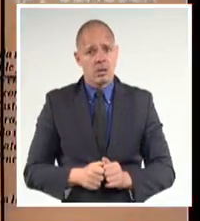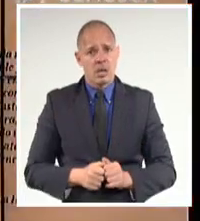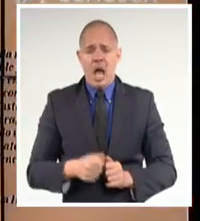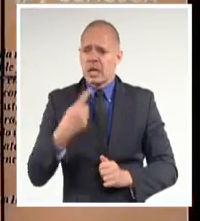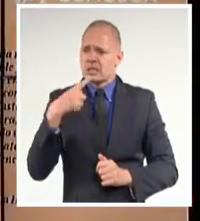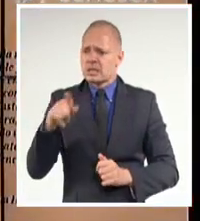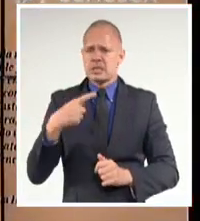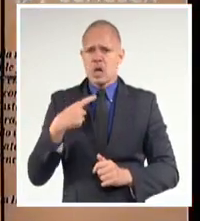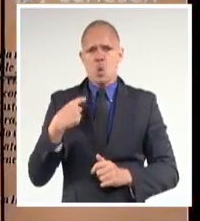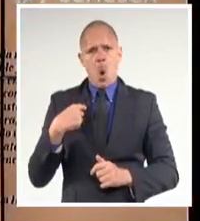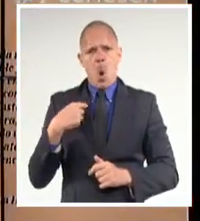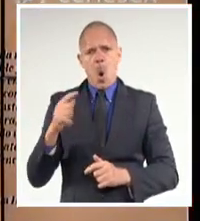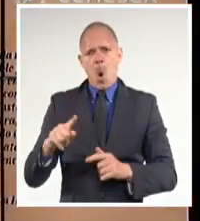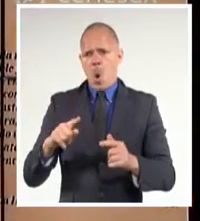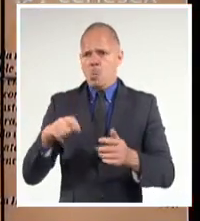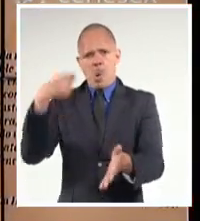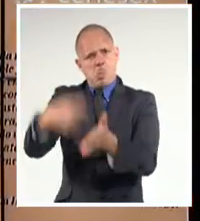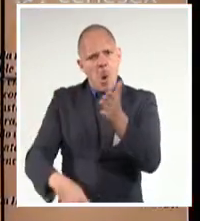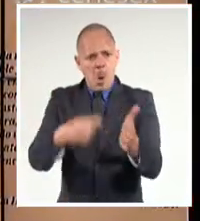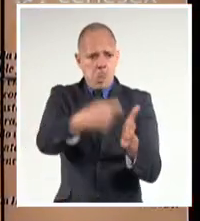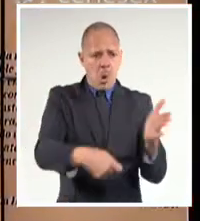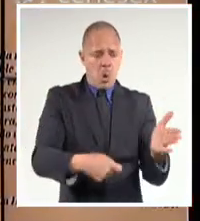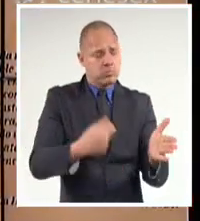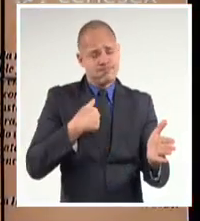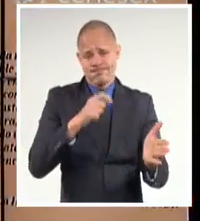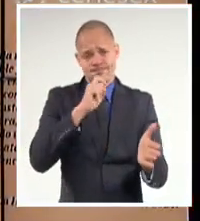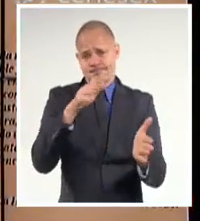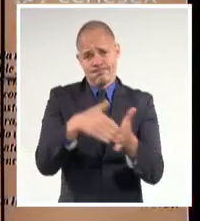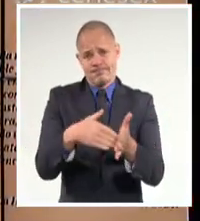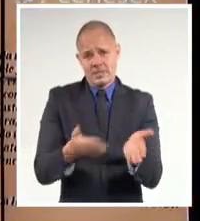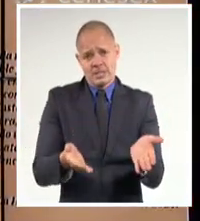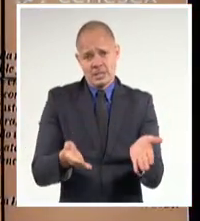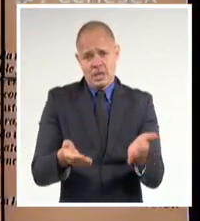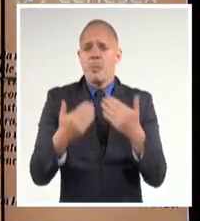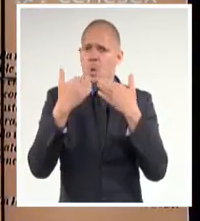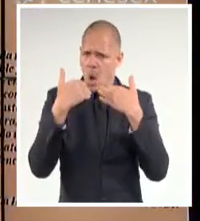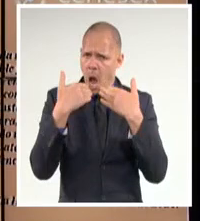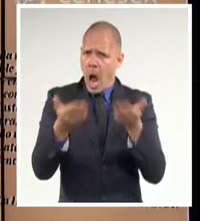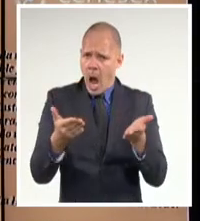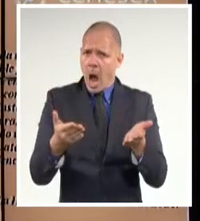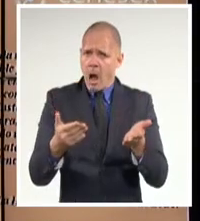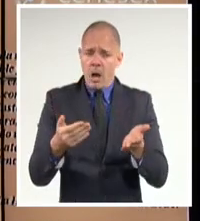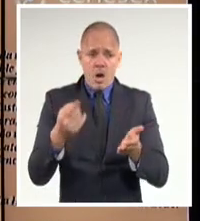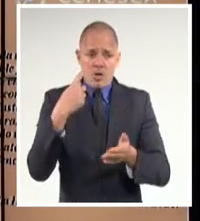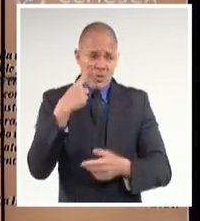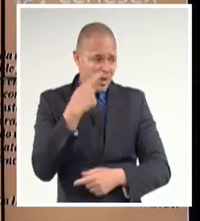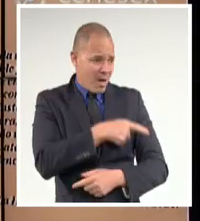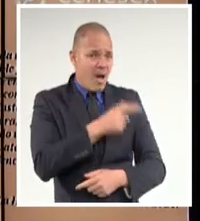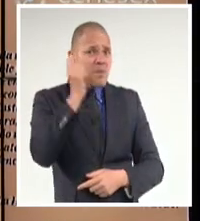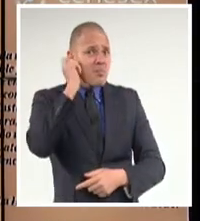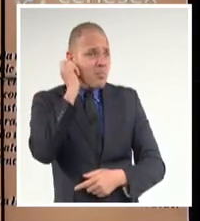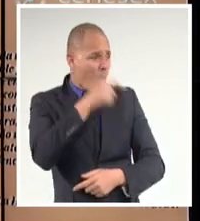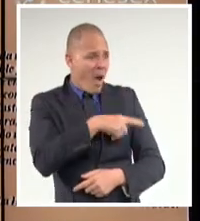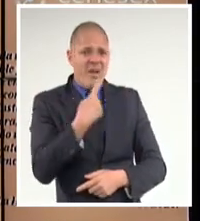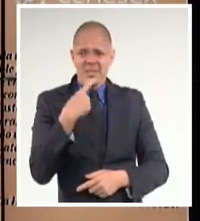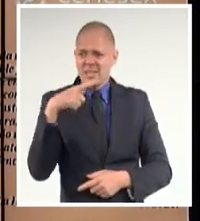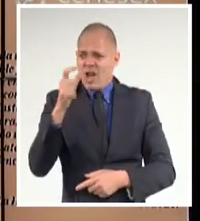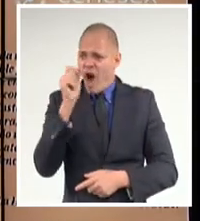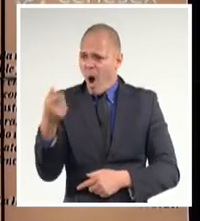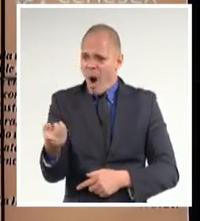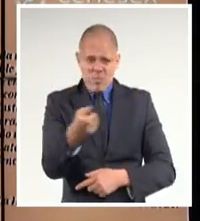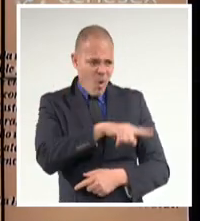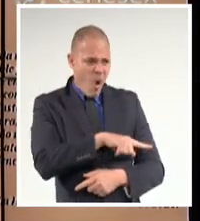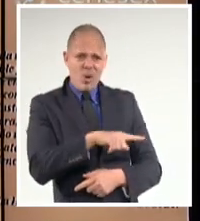no les toca hacerlo, sino para reafirmar que es su objetivo brindar apoyo y acompañamiento, servicios de orientación jurídica, incluso